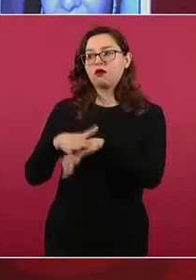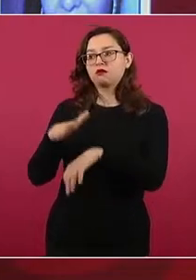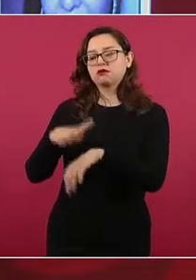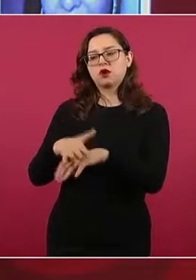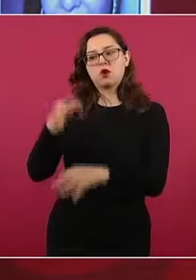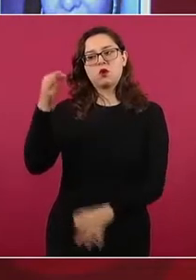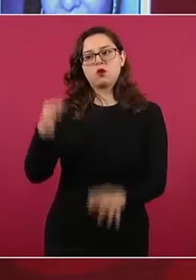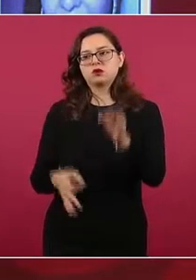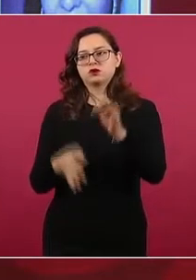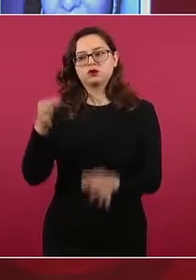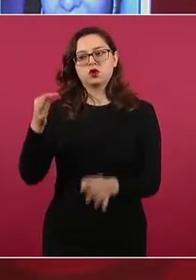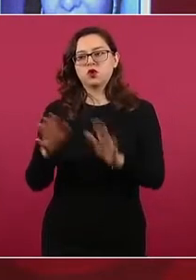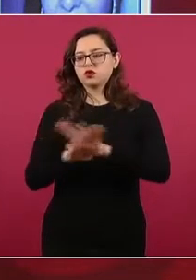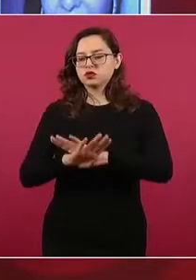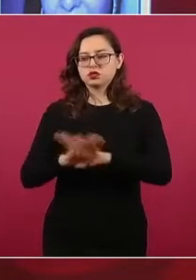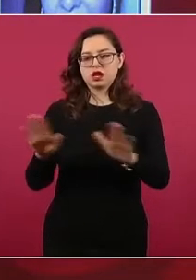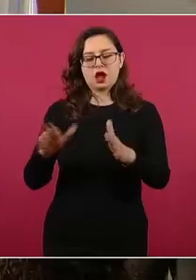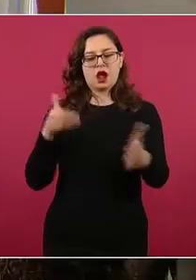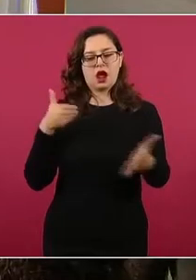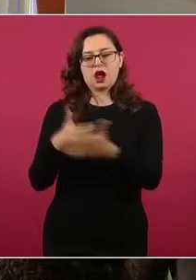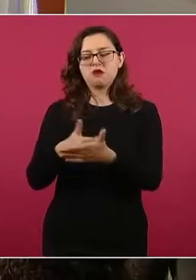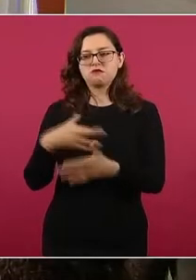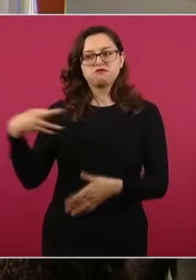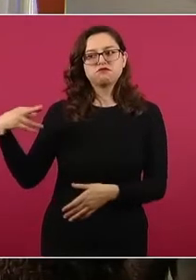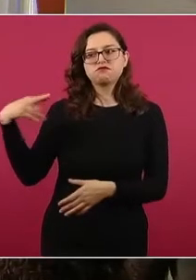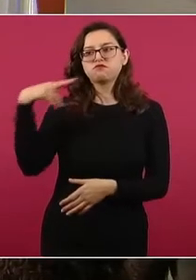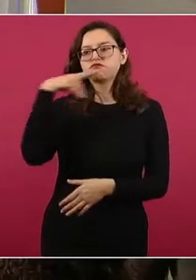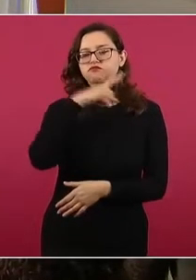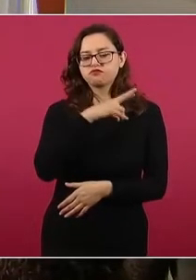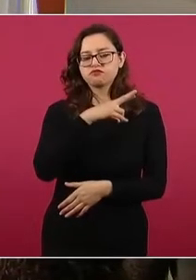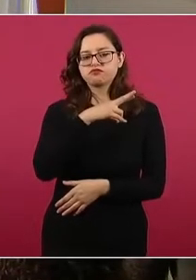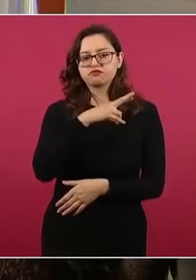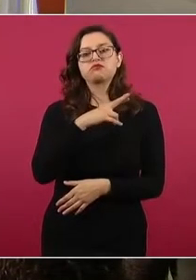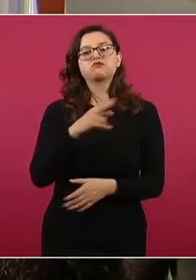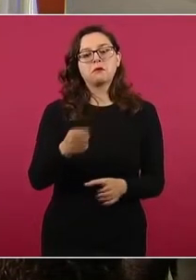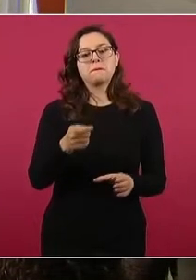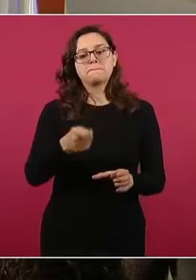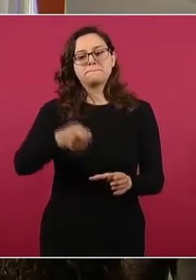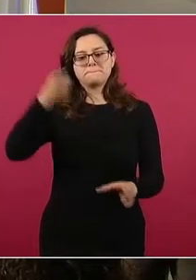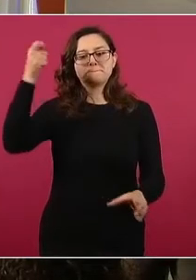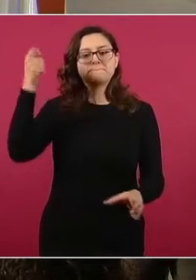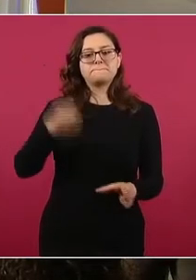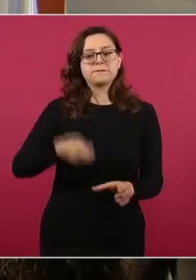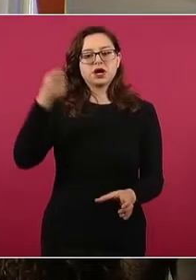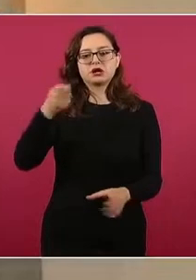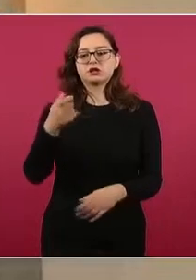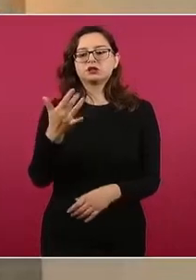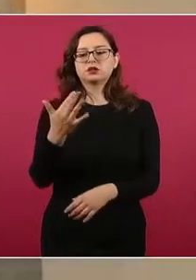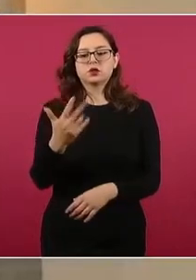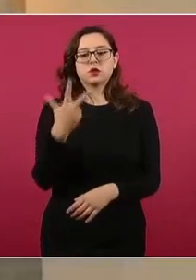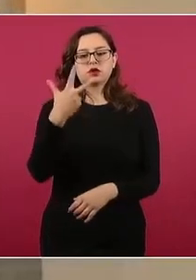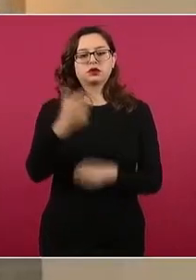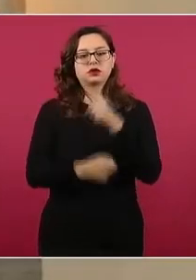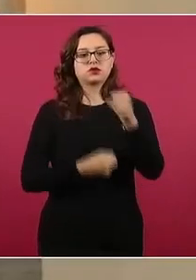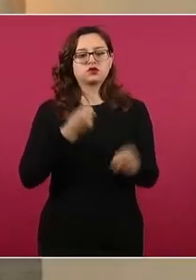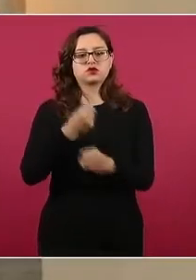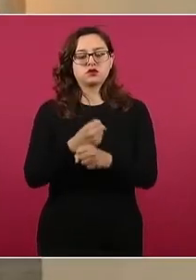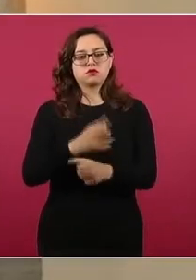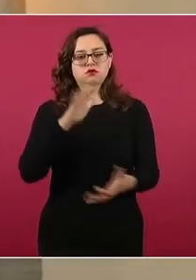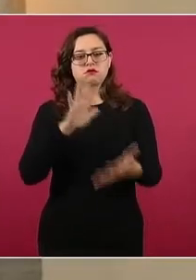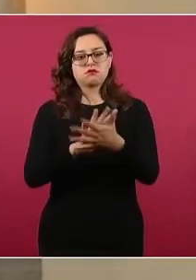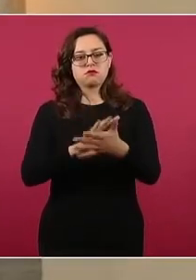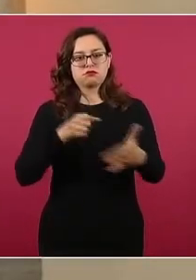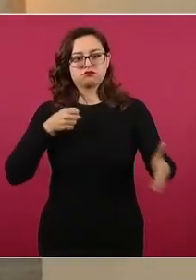juicio mediante procedimiento abreviario, por lo que se logró la sentencia de 58 años de cárcel para